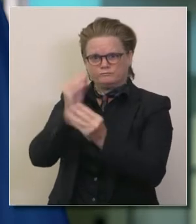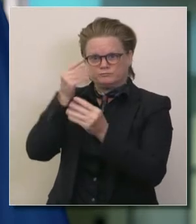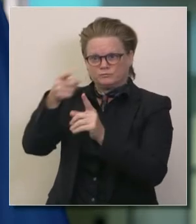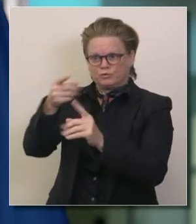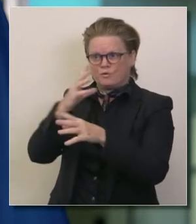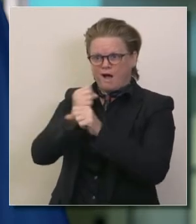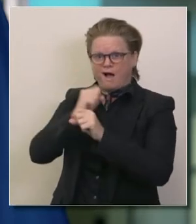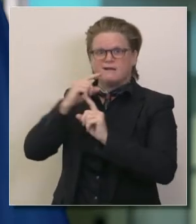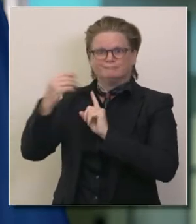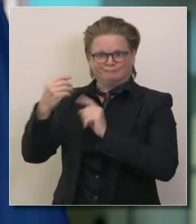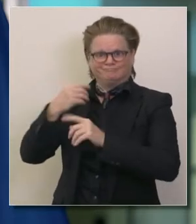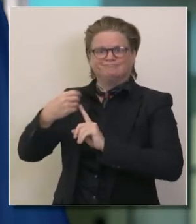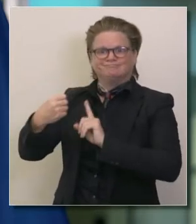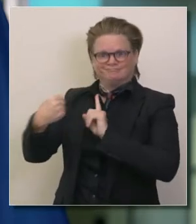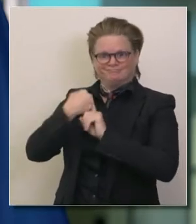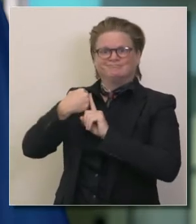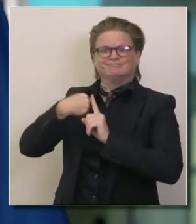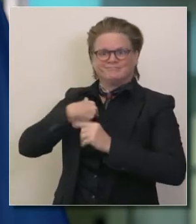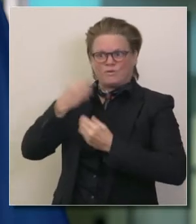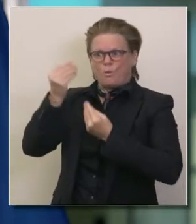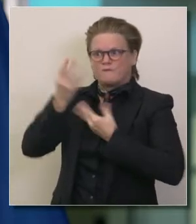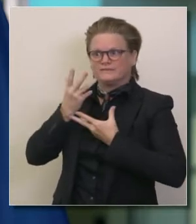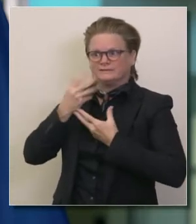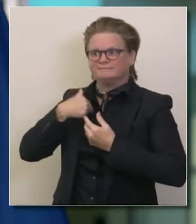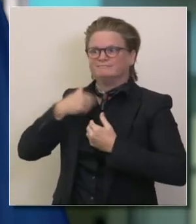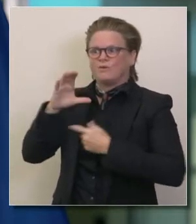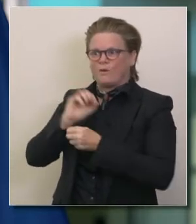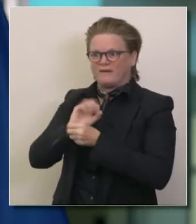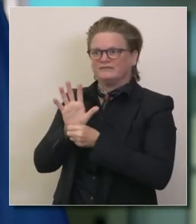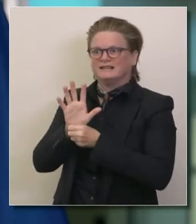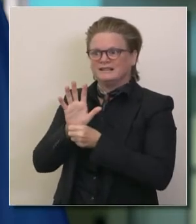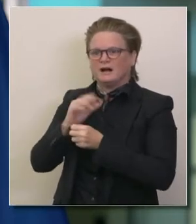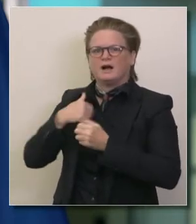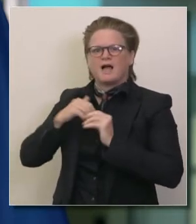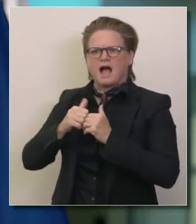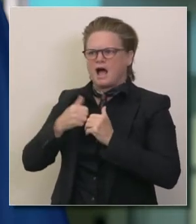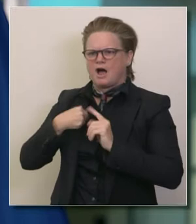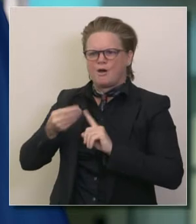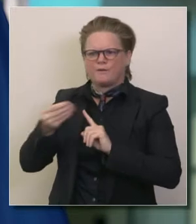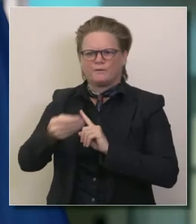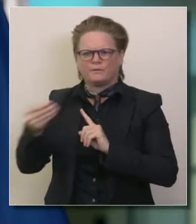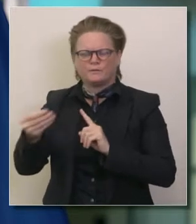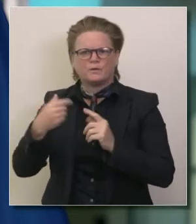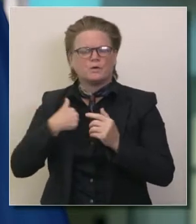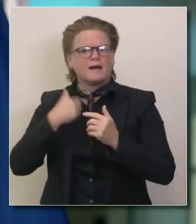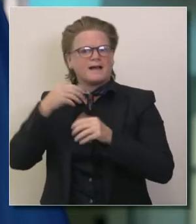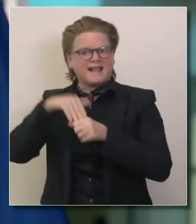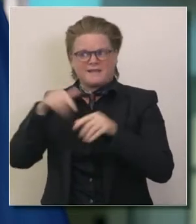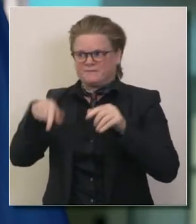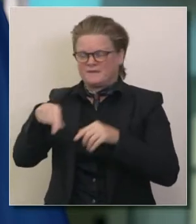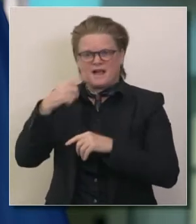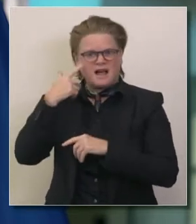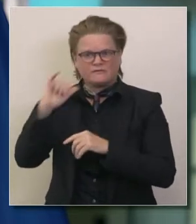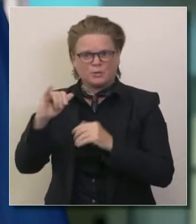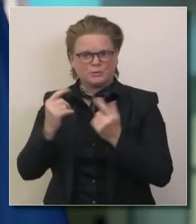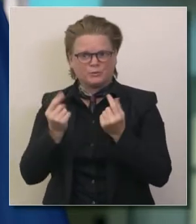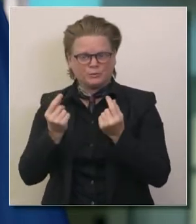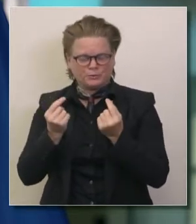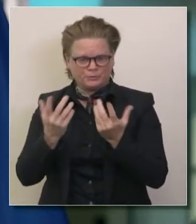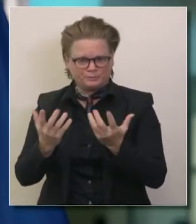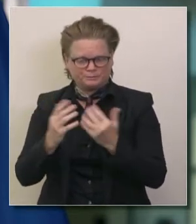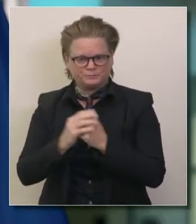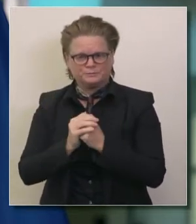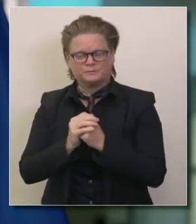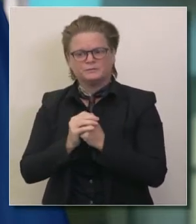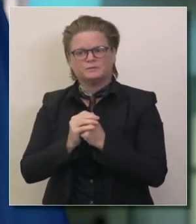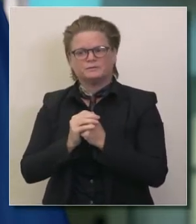exposición y les quiero dar un poco de información sobre lo que california hace hoy día para apoyarlos en sus esfuerzos algo sobre el trabajo